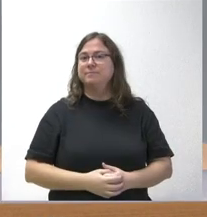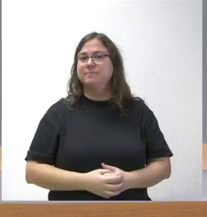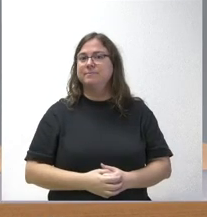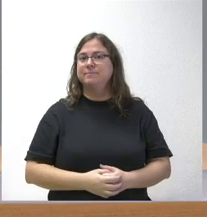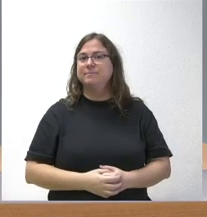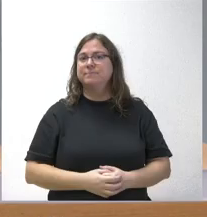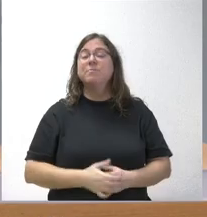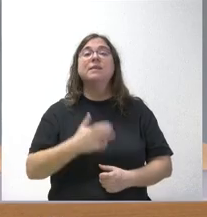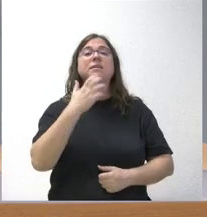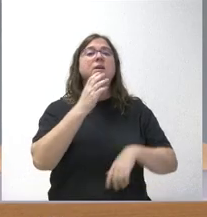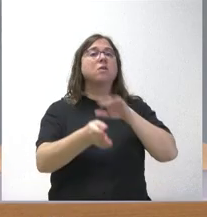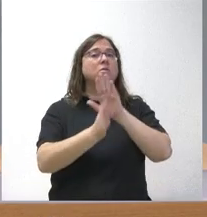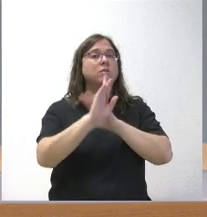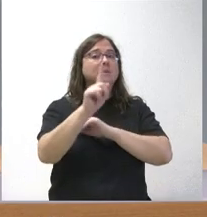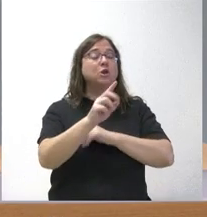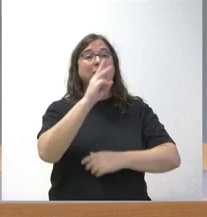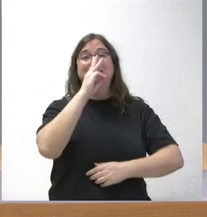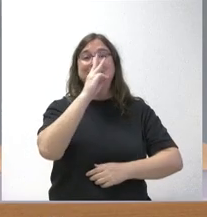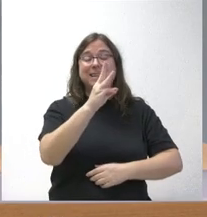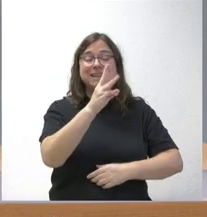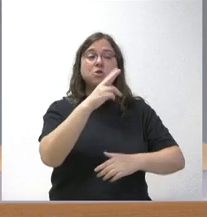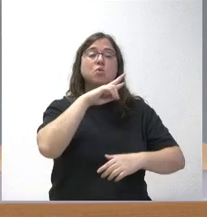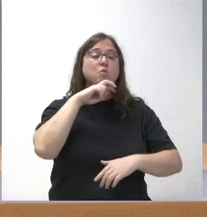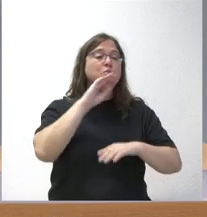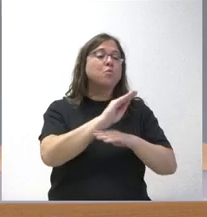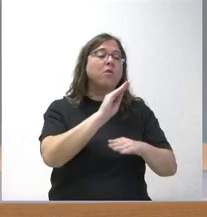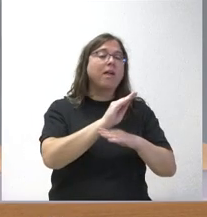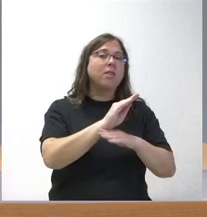¿Se mantiene que se reserva tres años el puesto para cuidado de hijos?